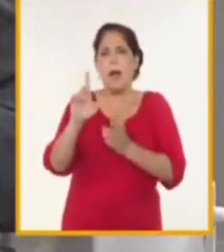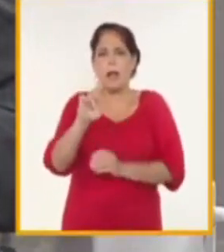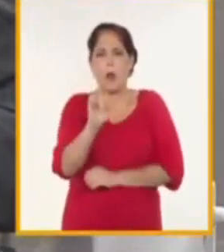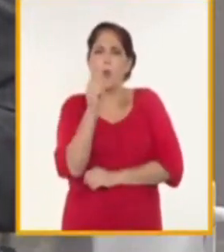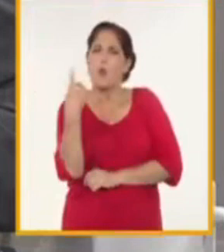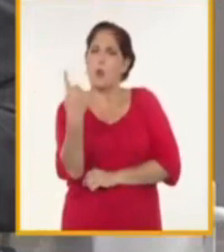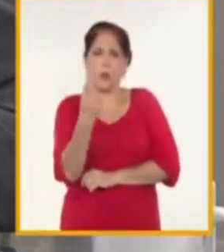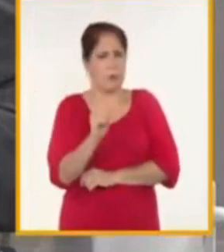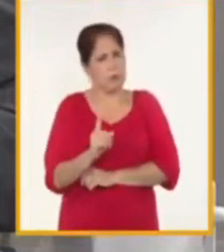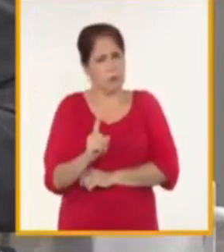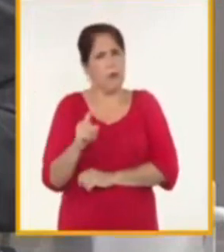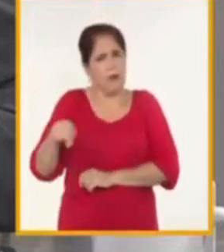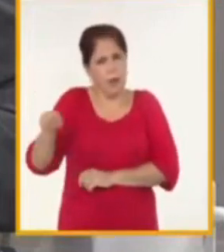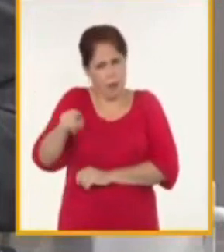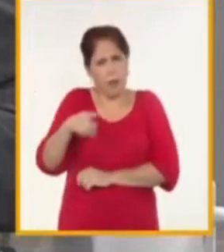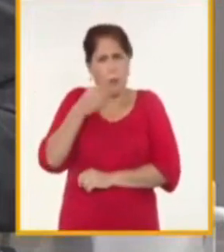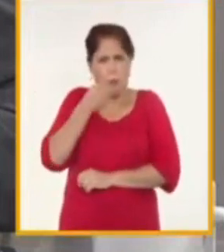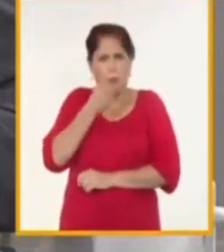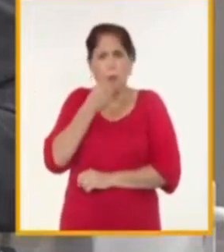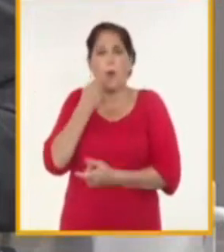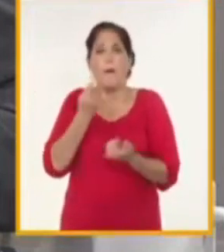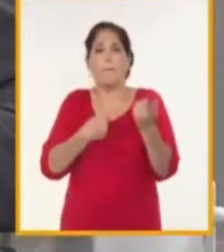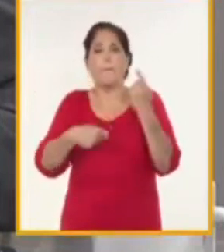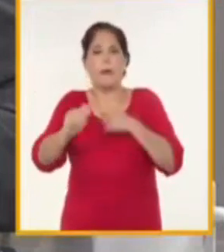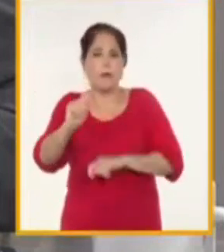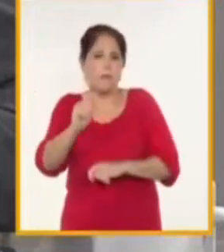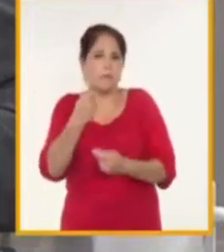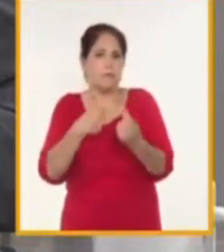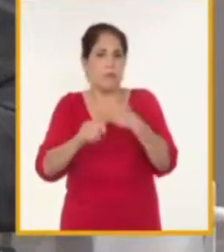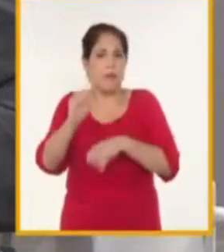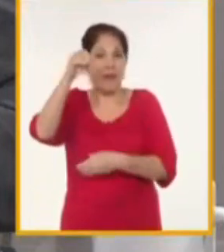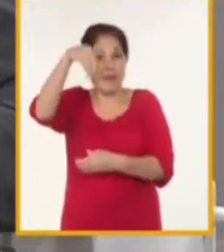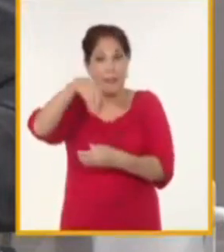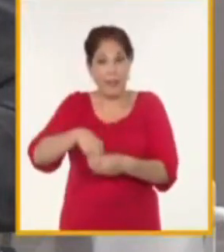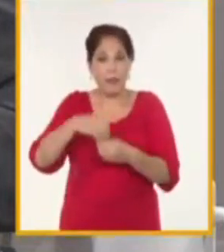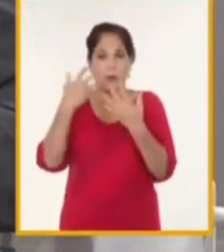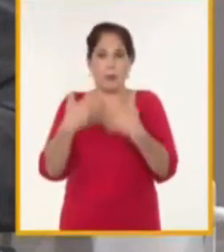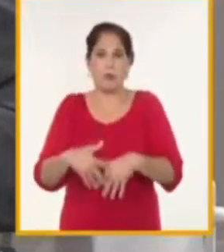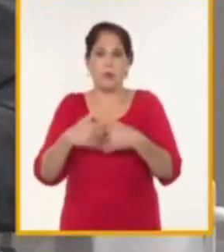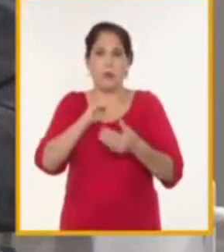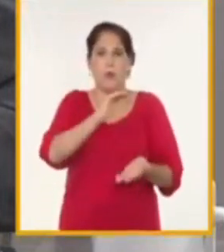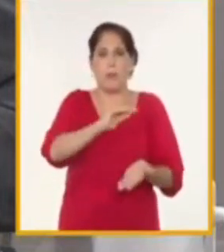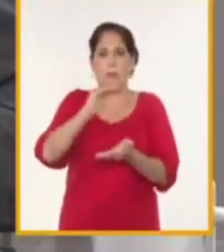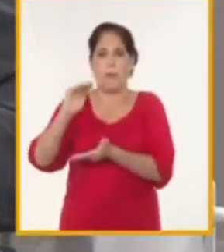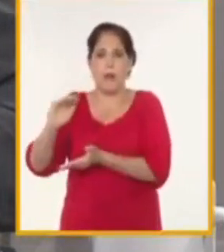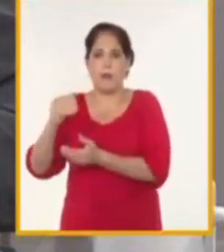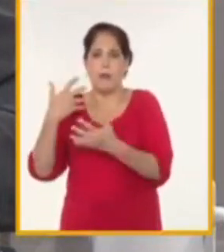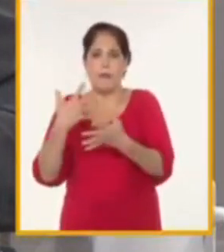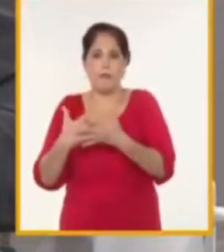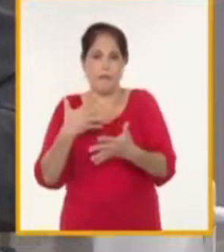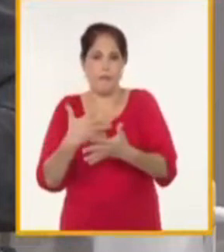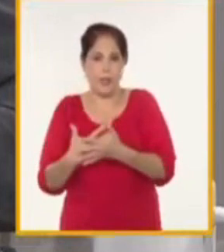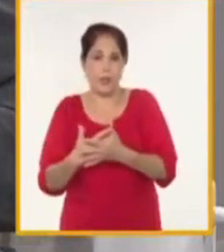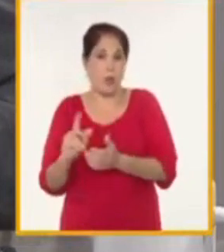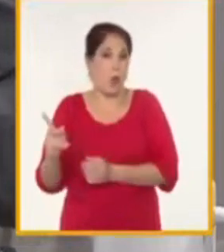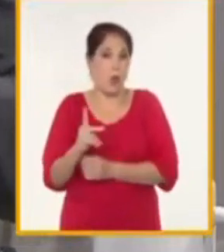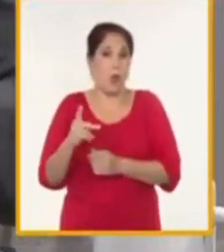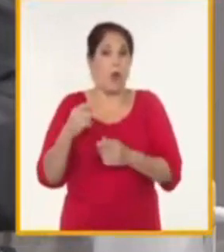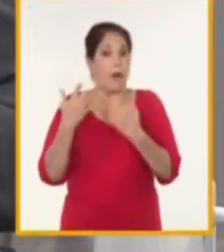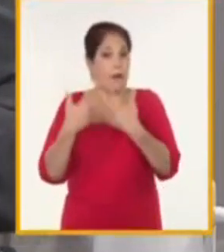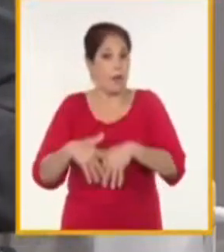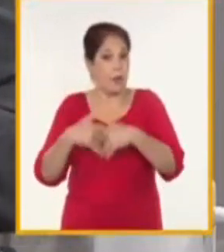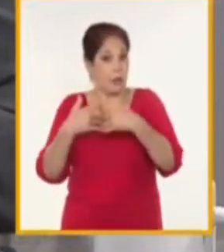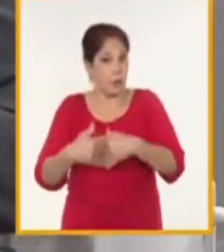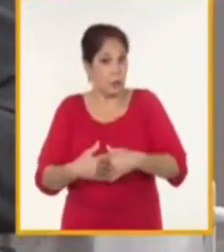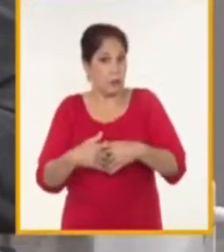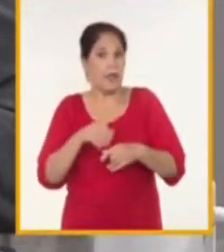ellos van a tener la posibilidad de un mercado importante dentro de la producción de envases de vidrio pero ambas industrias hoy tributan